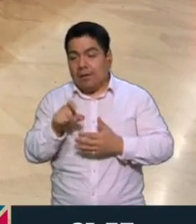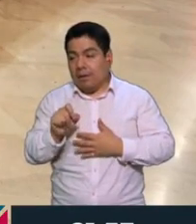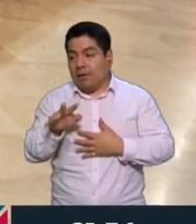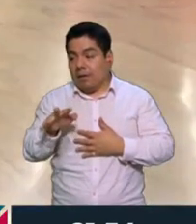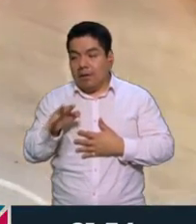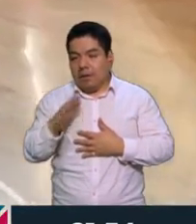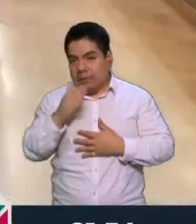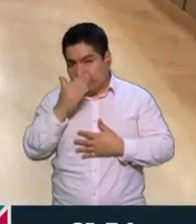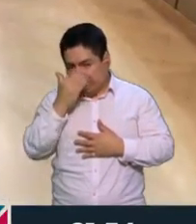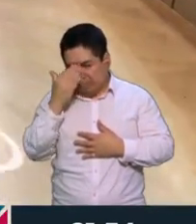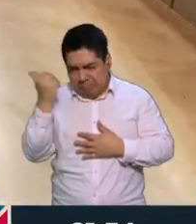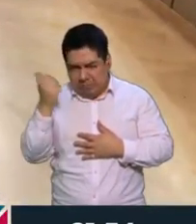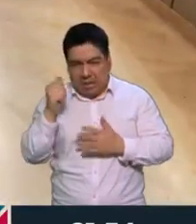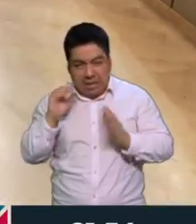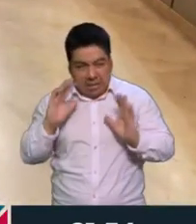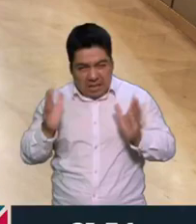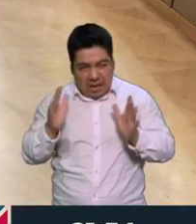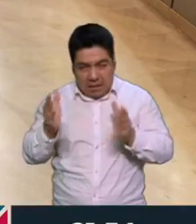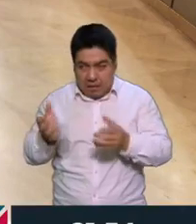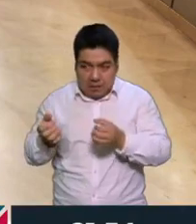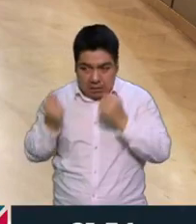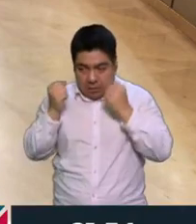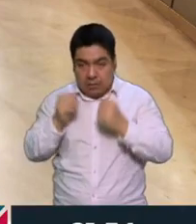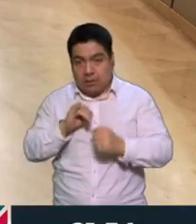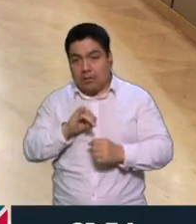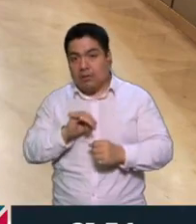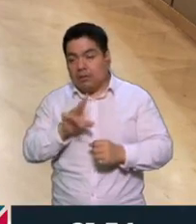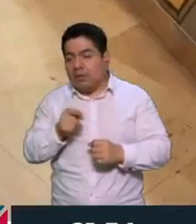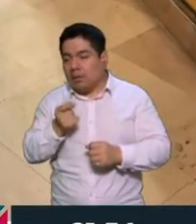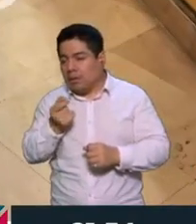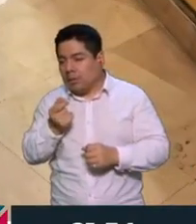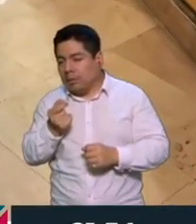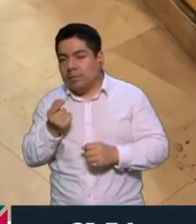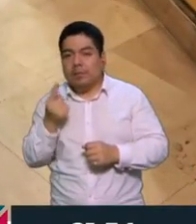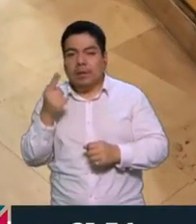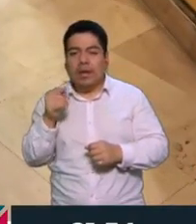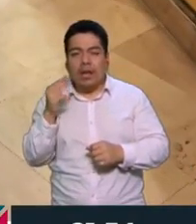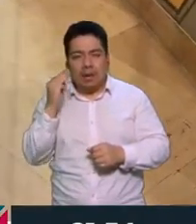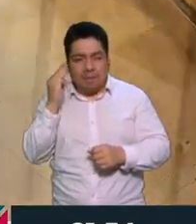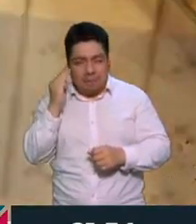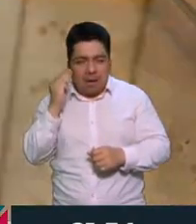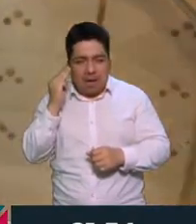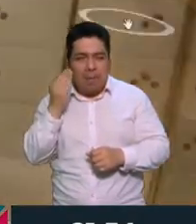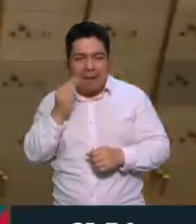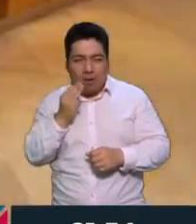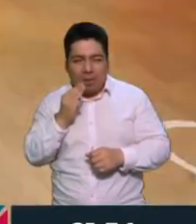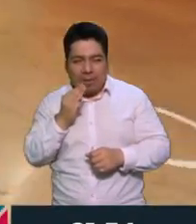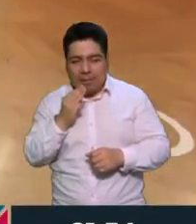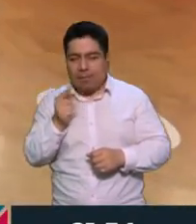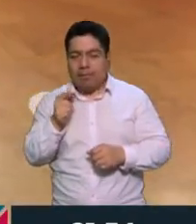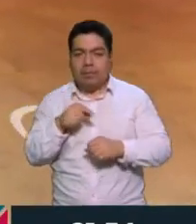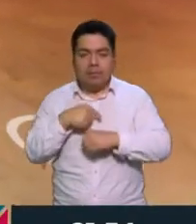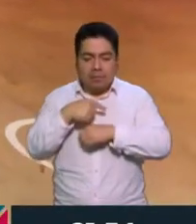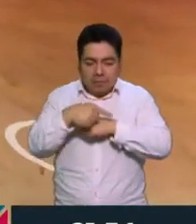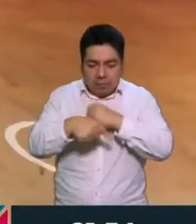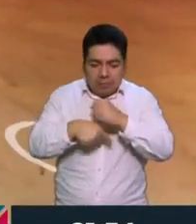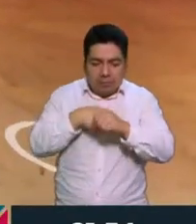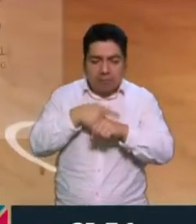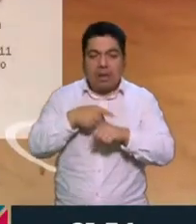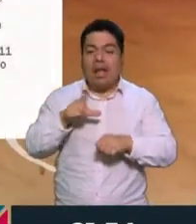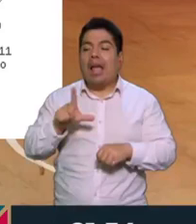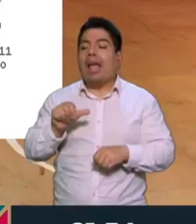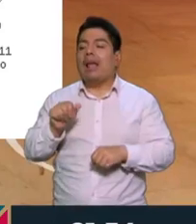No estoy seguro si ya se sacó eso porque, pues, está muy reciente, se iba a sacar en mayo. Y ella guardó una pulsera de latón